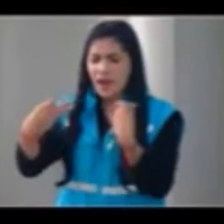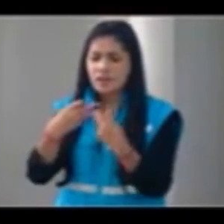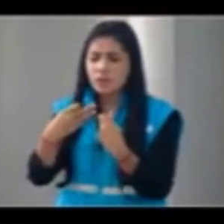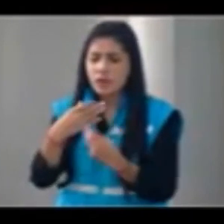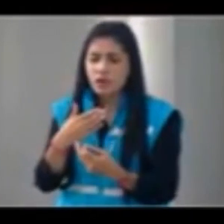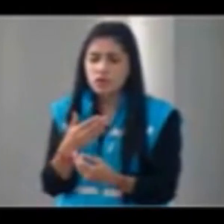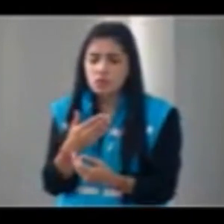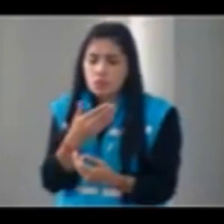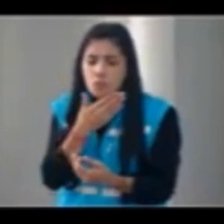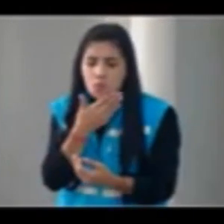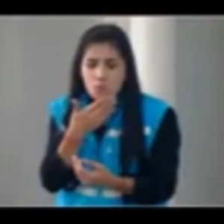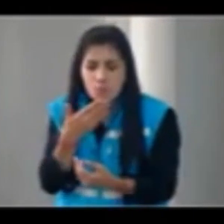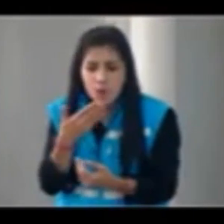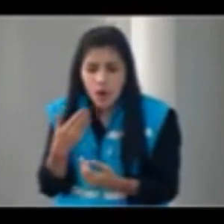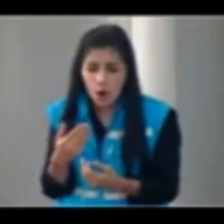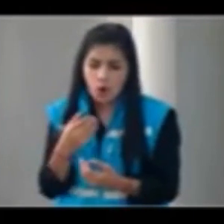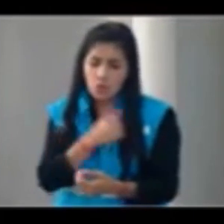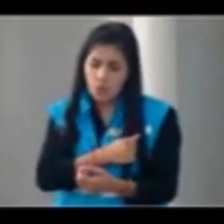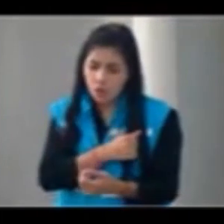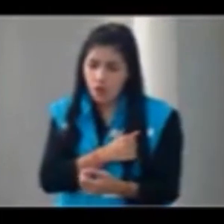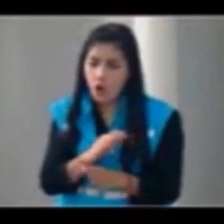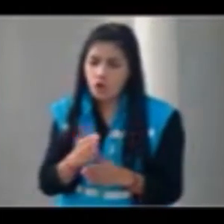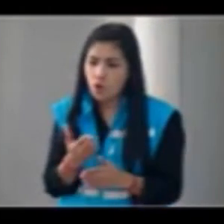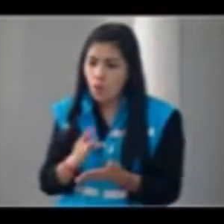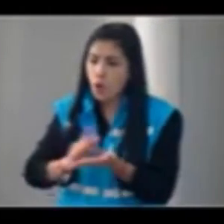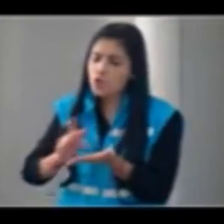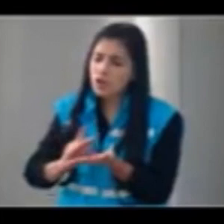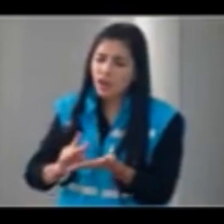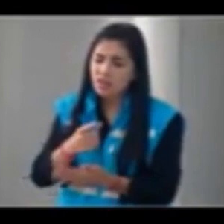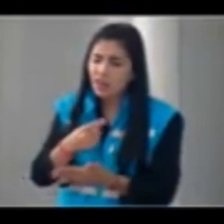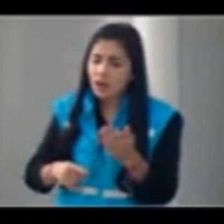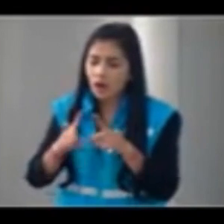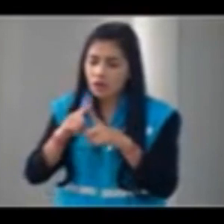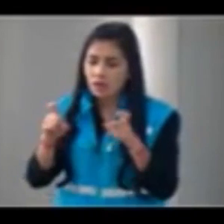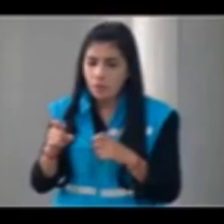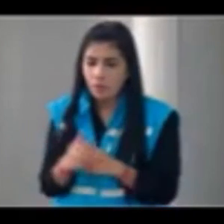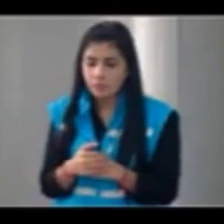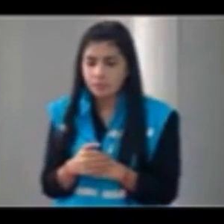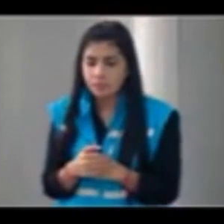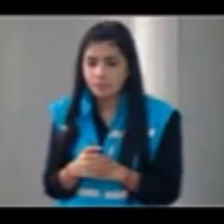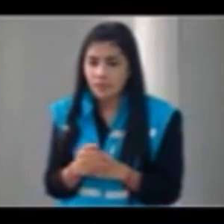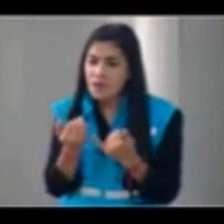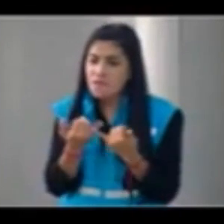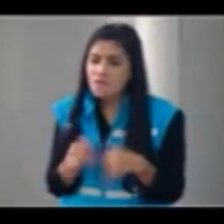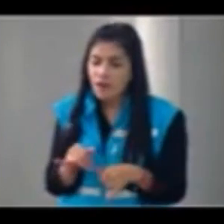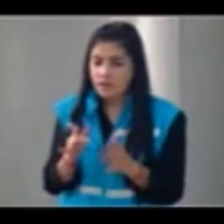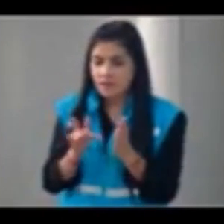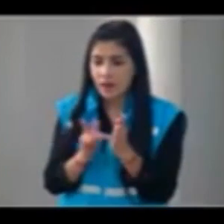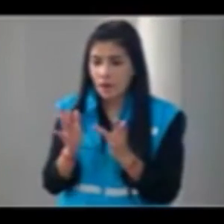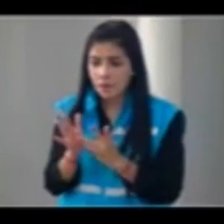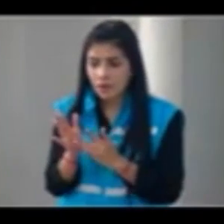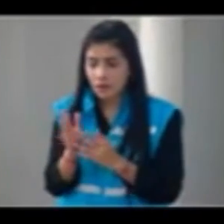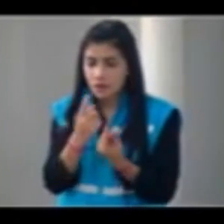las prioridades que tiene Telemedellín en medio de esta pandemia. Sexto tema, a finales de abril, cuando las medidas de aislamiento y